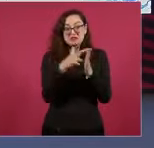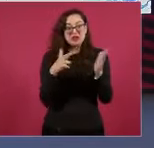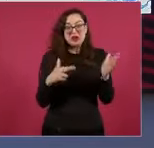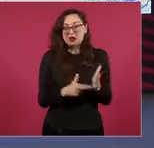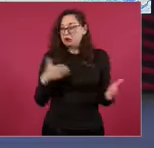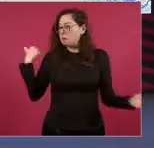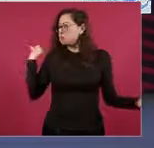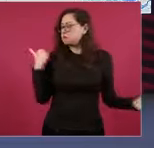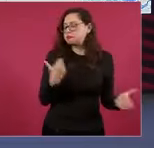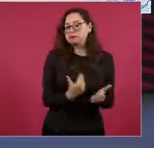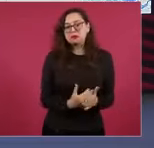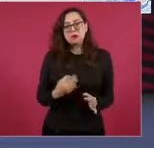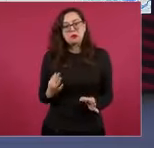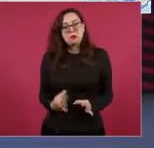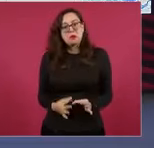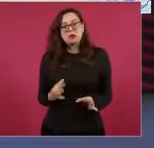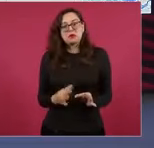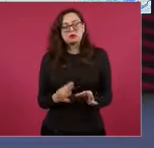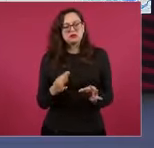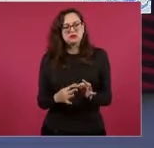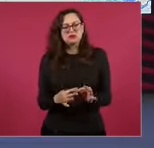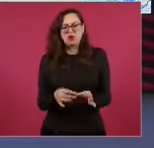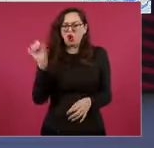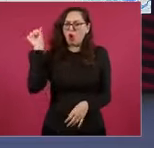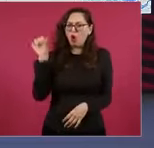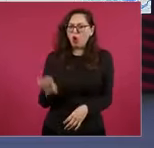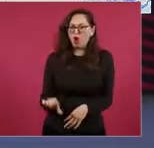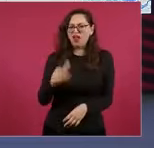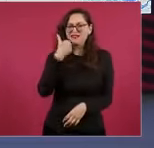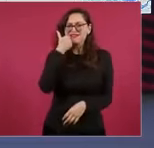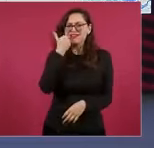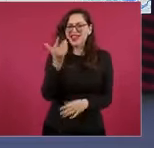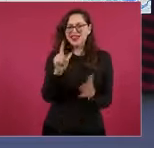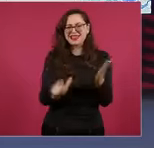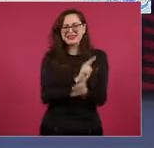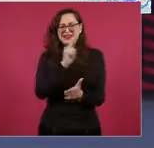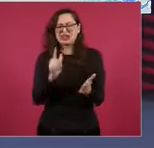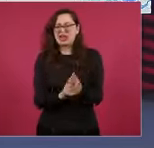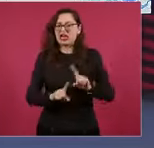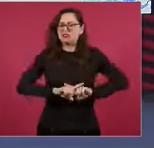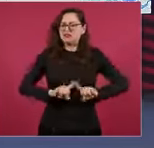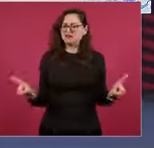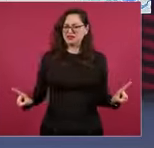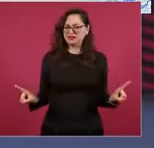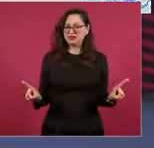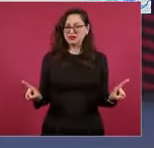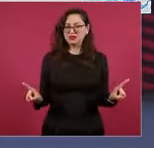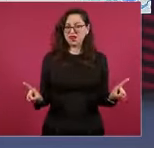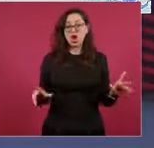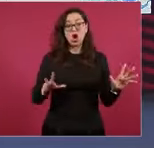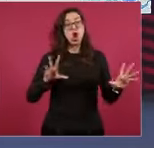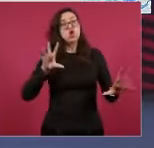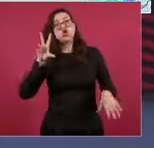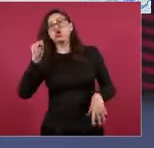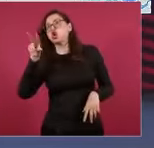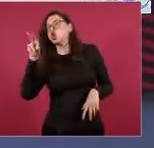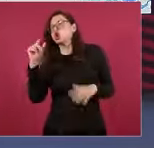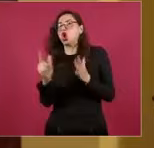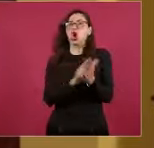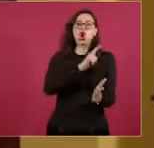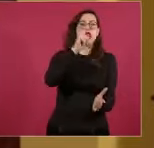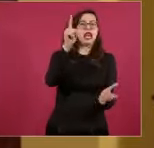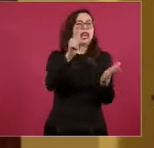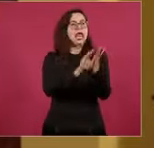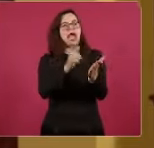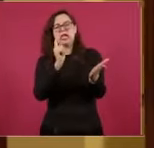Hoy, ¿cuál es la pretensión o cuál es el supuesto debate? Dicen que se haga una interpretación de la